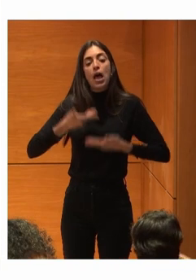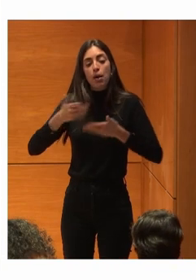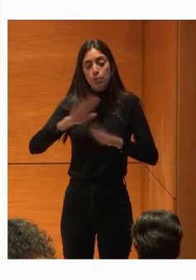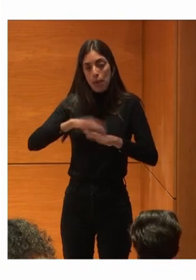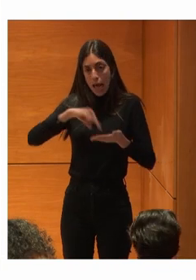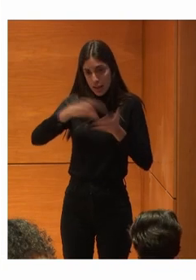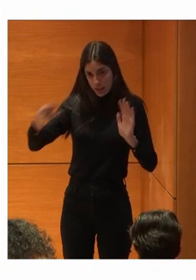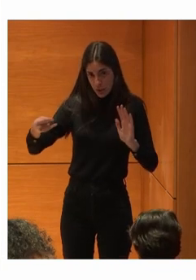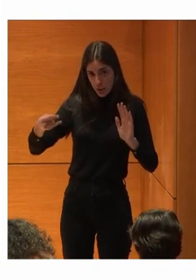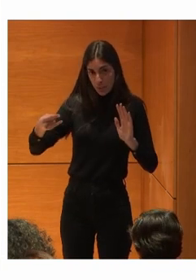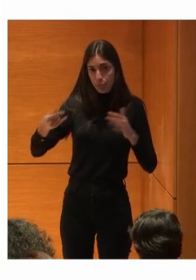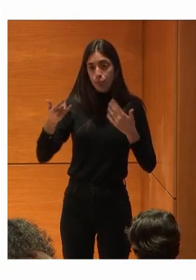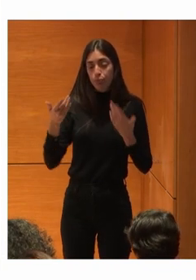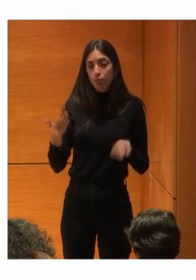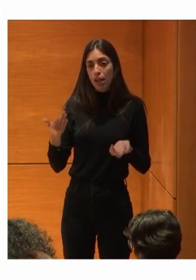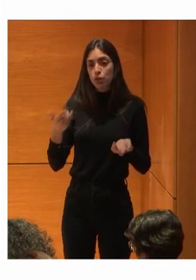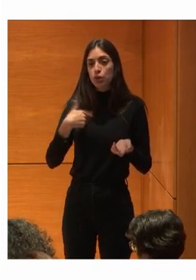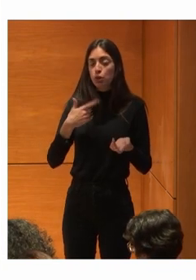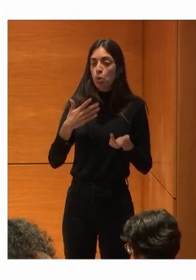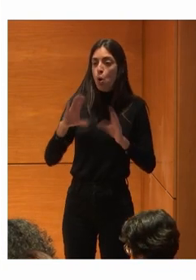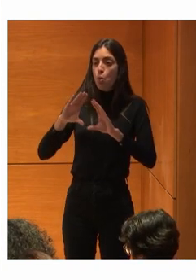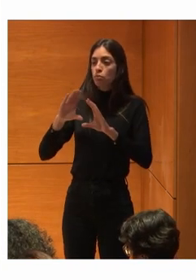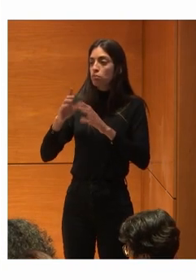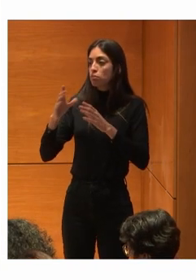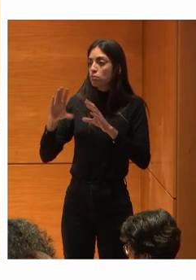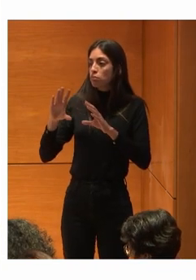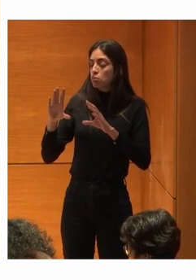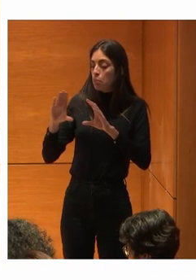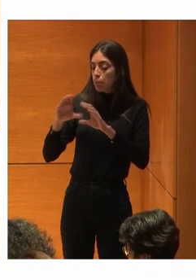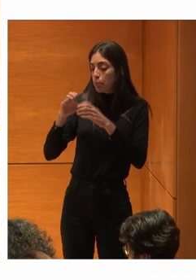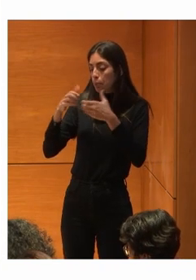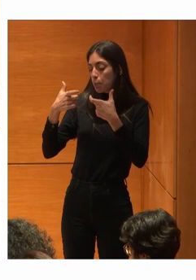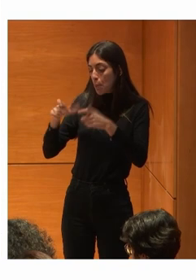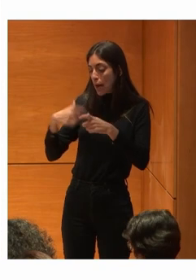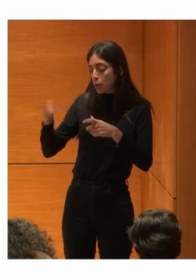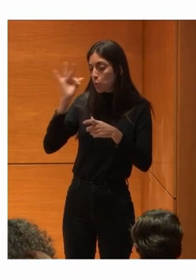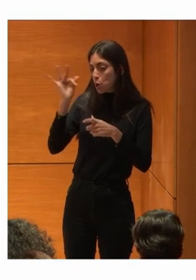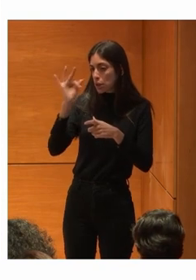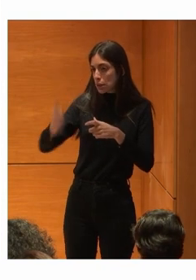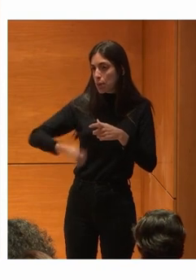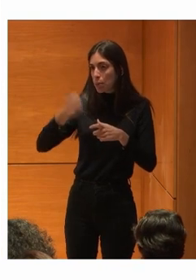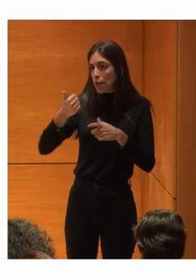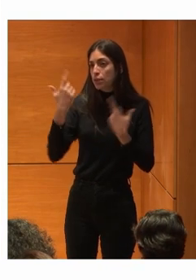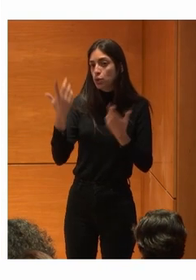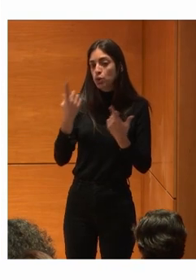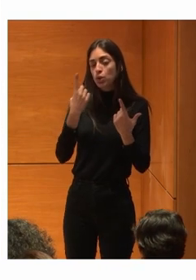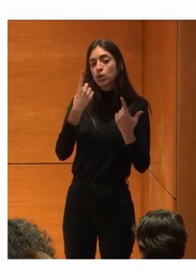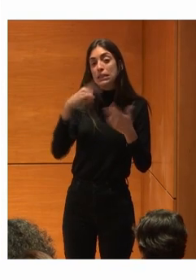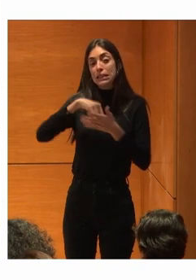En la parte Más positiva De qué cosas La tecnología Puede